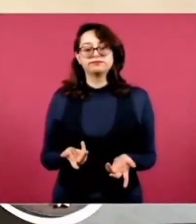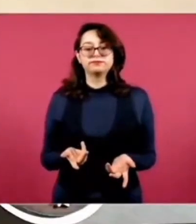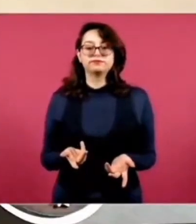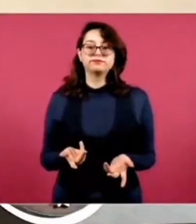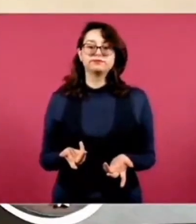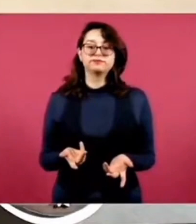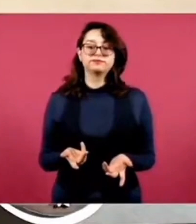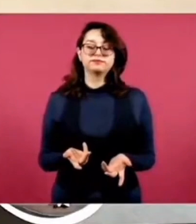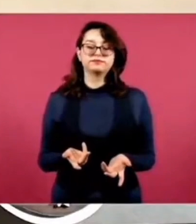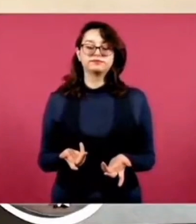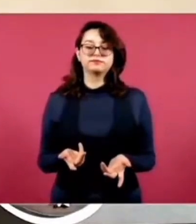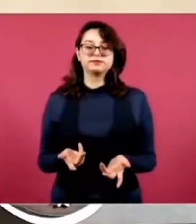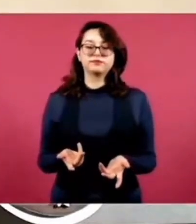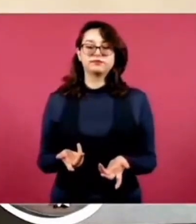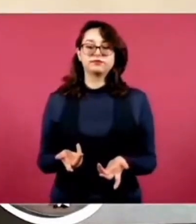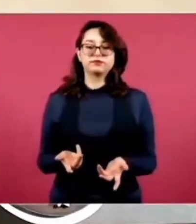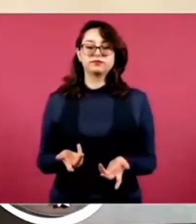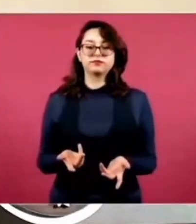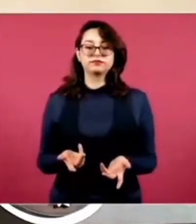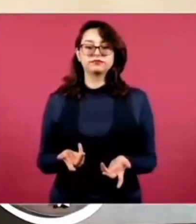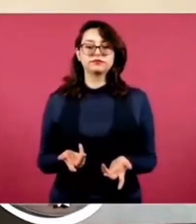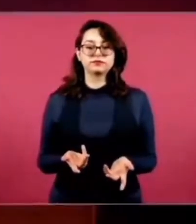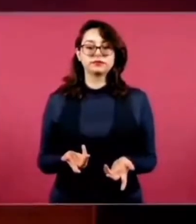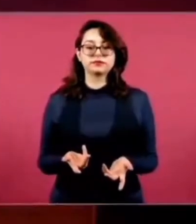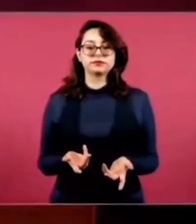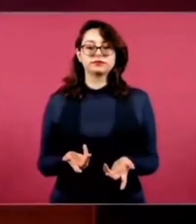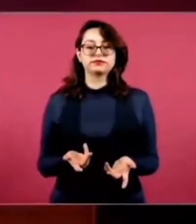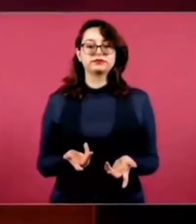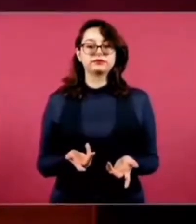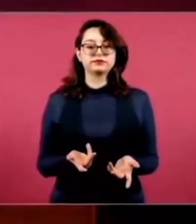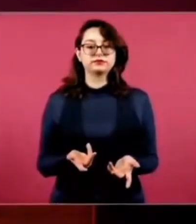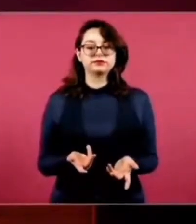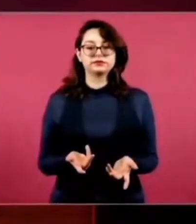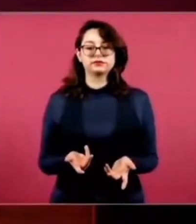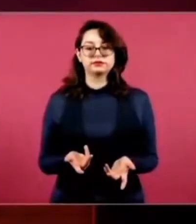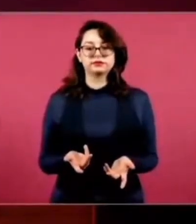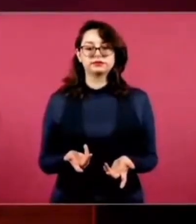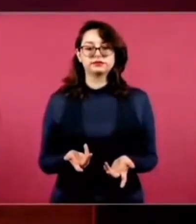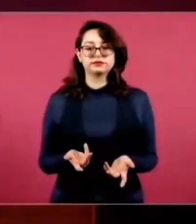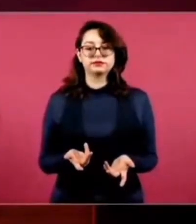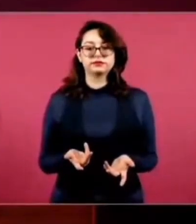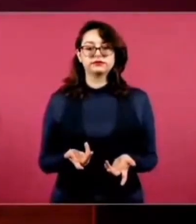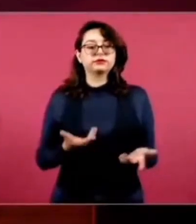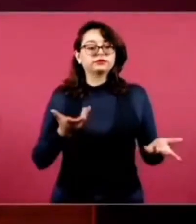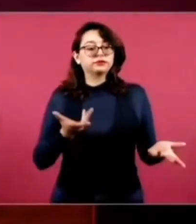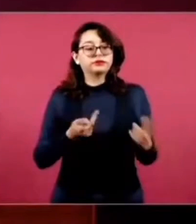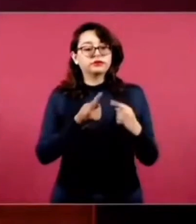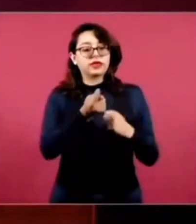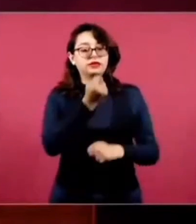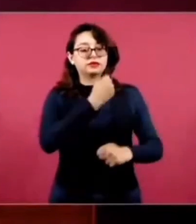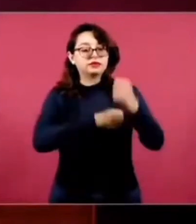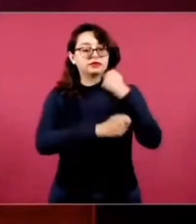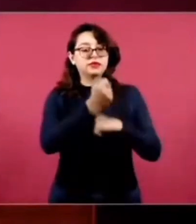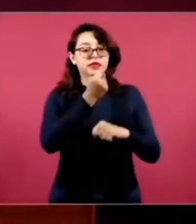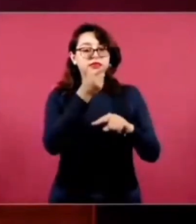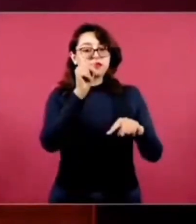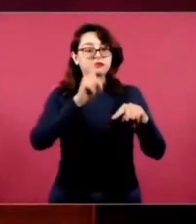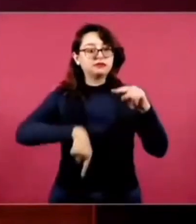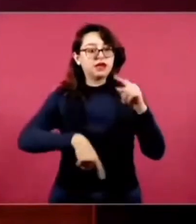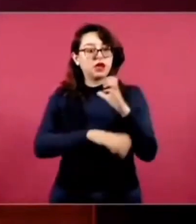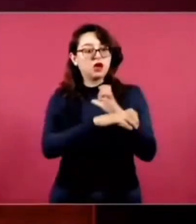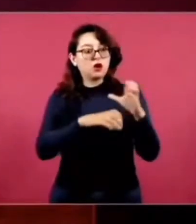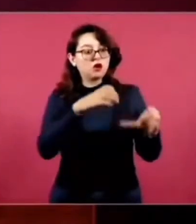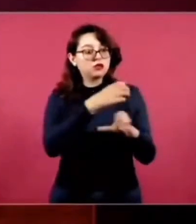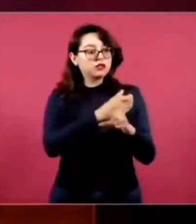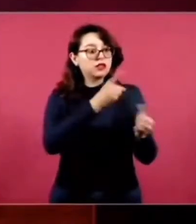hace con los productos que ya no están ahí, pues tendrán otros canales